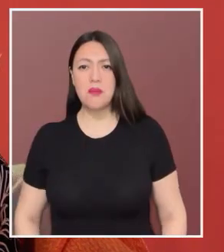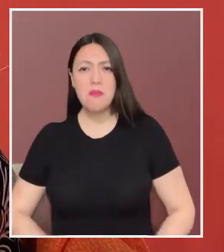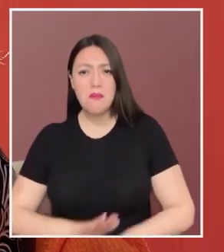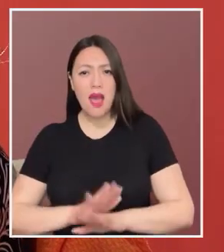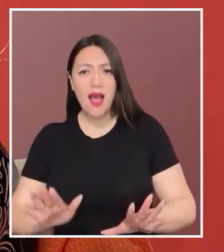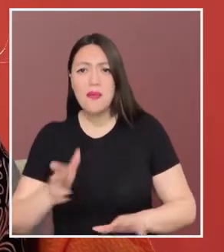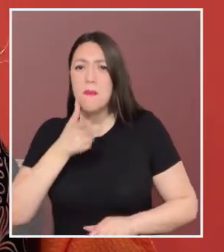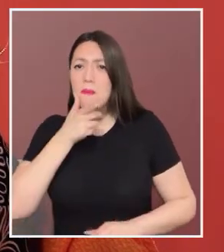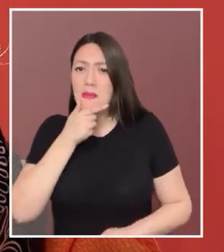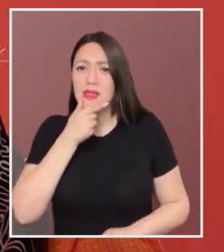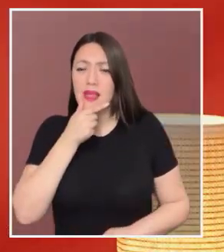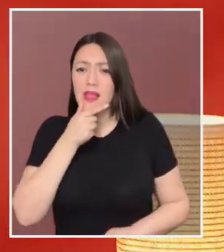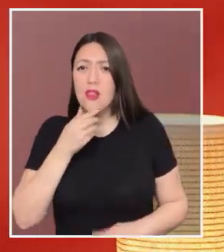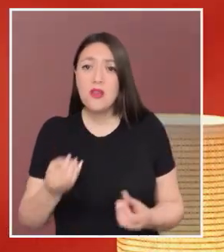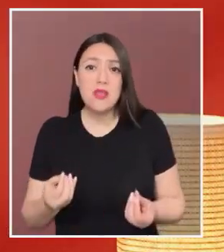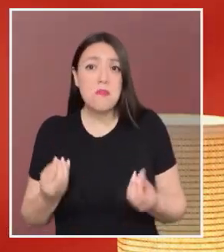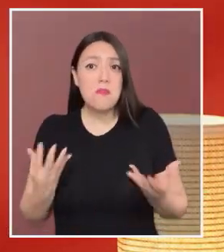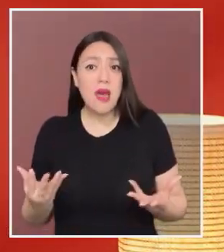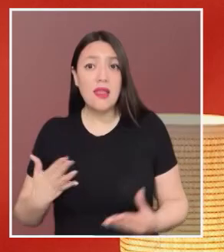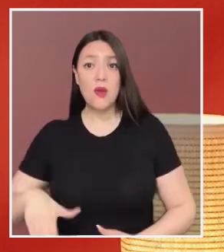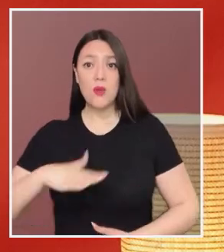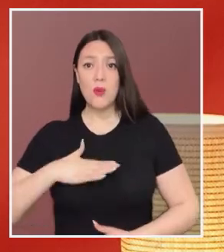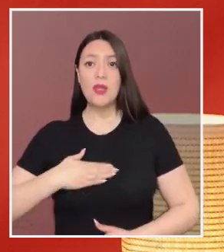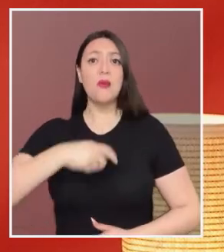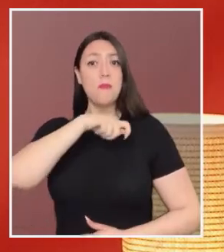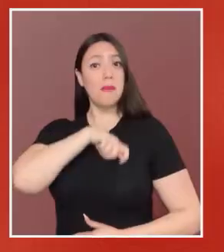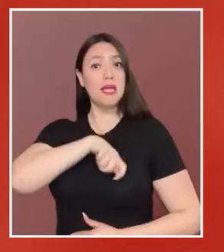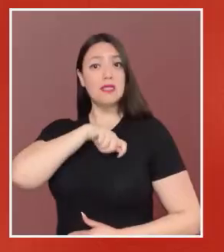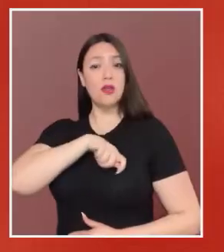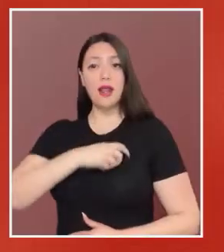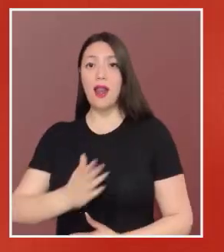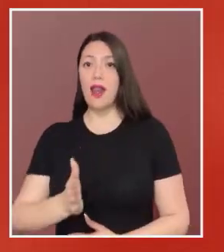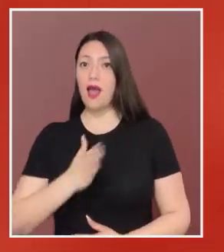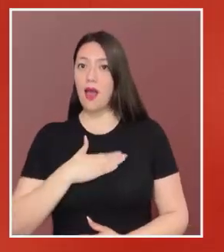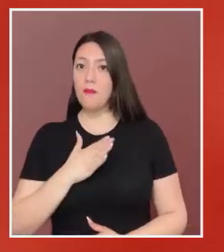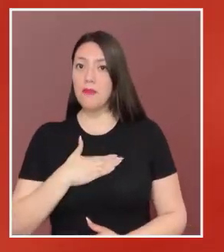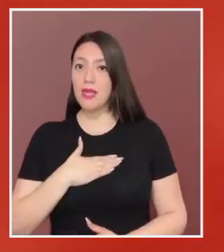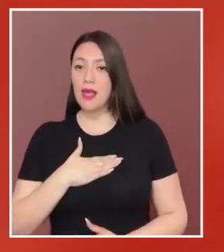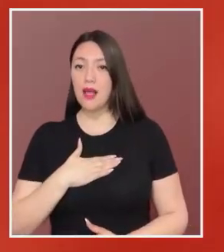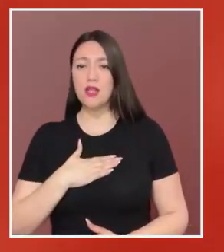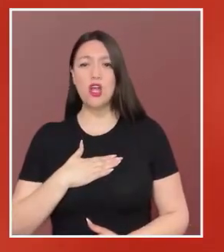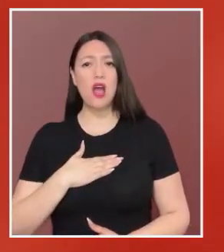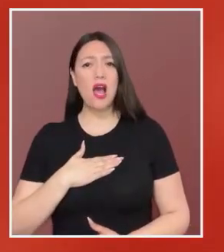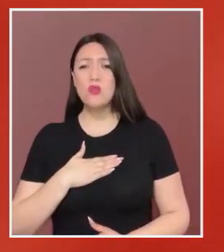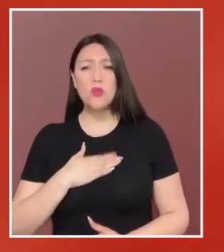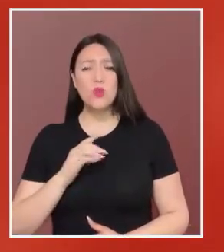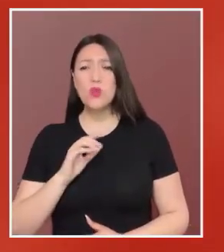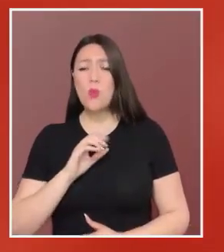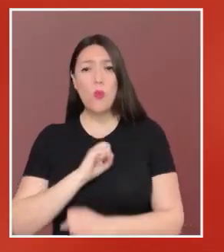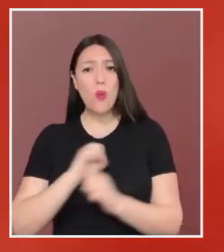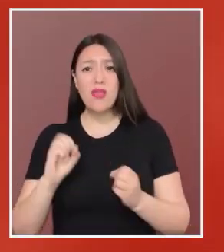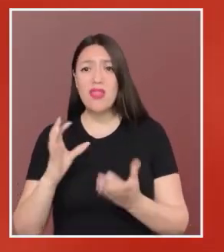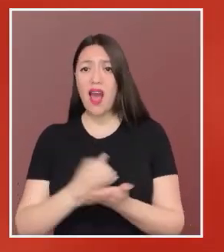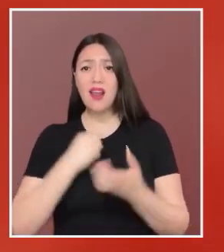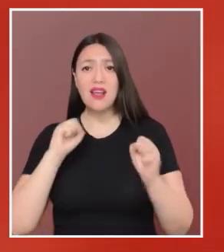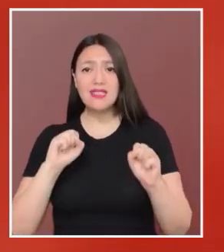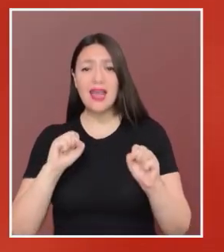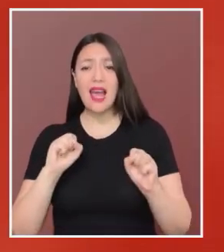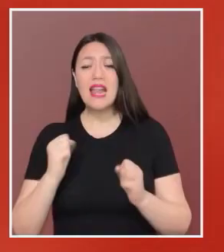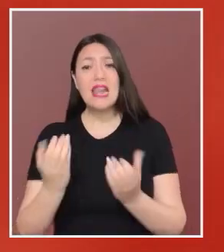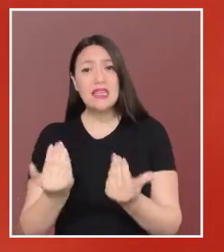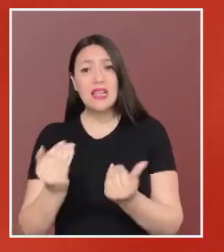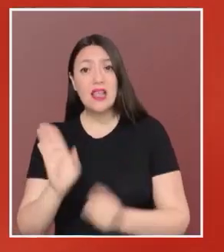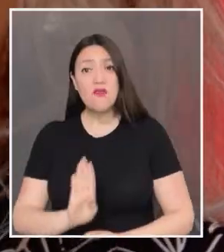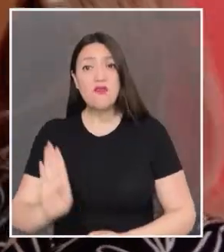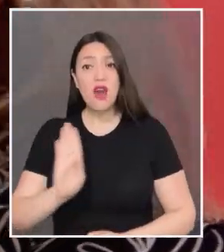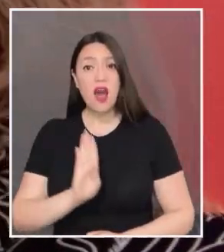Para nadie es un misterio lo que ocurre con nuestras pensiones. La mía apenas alcanza para cubrir las necesidades